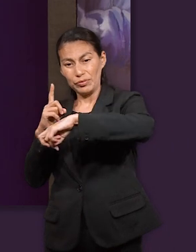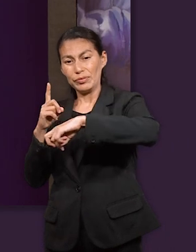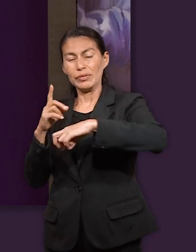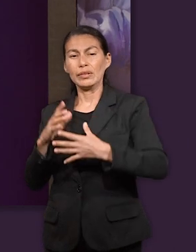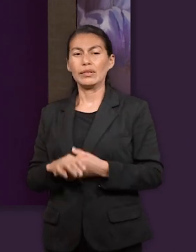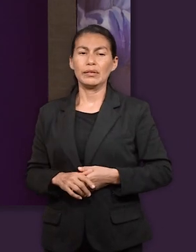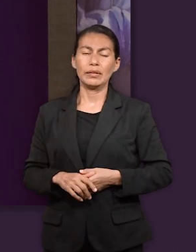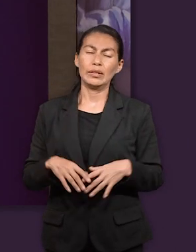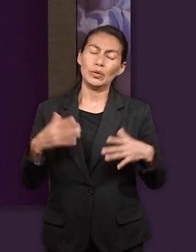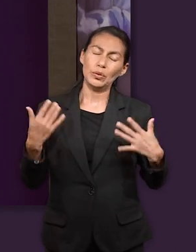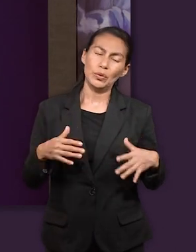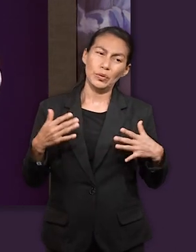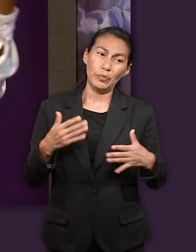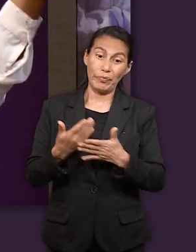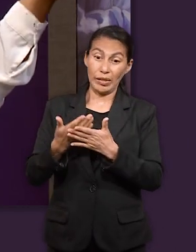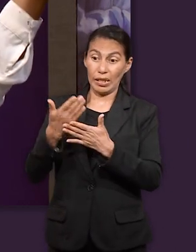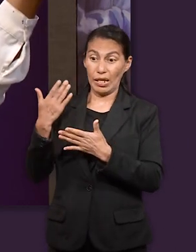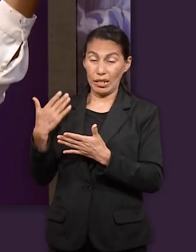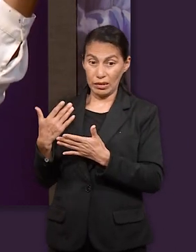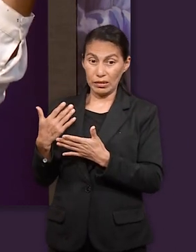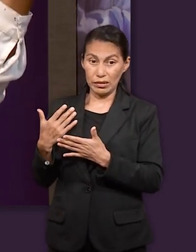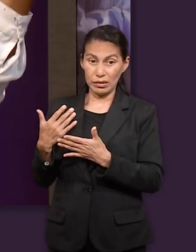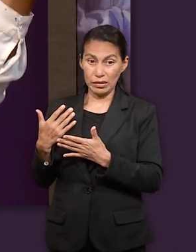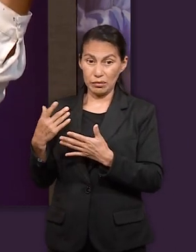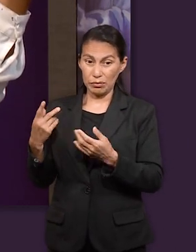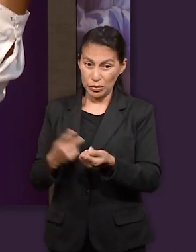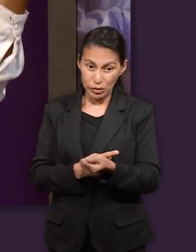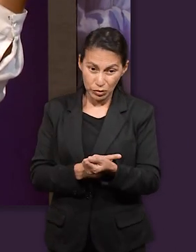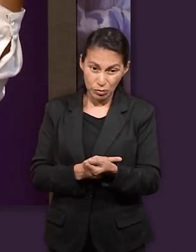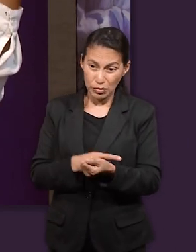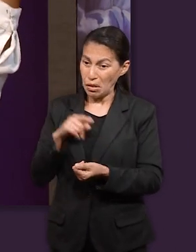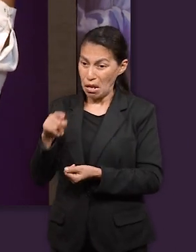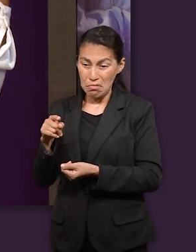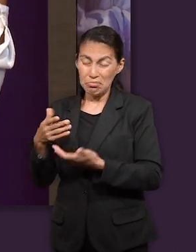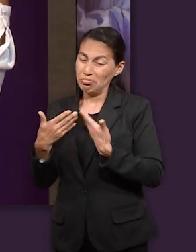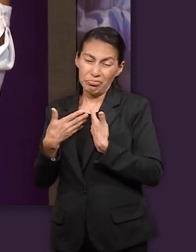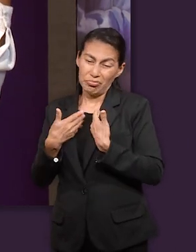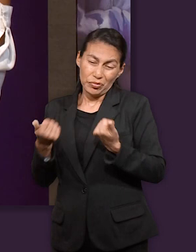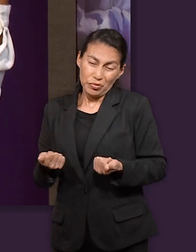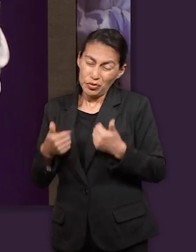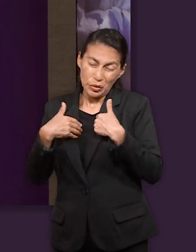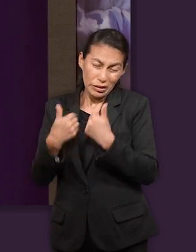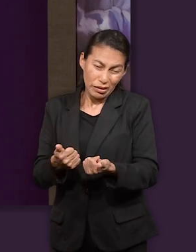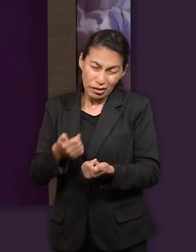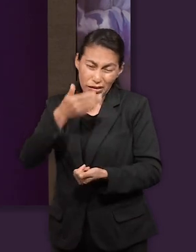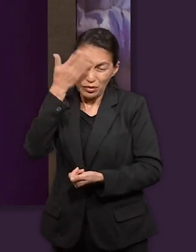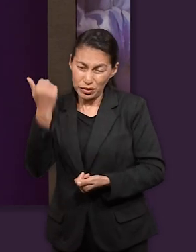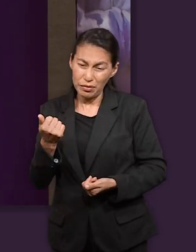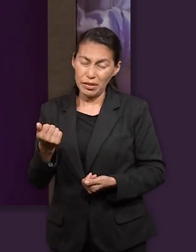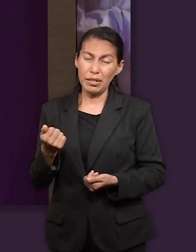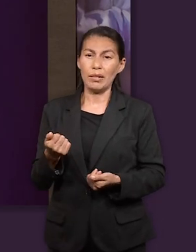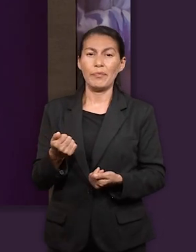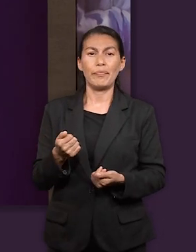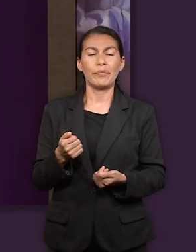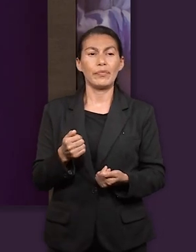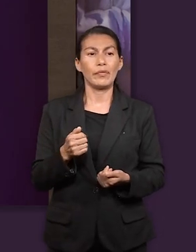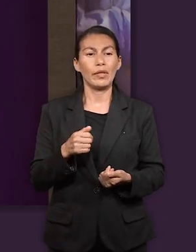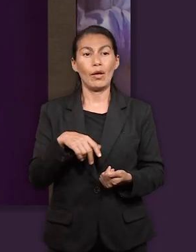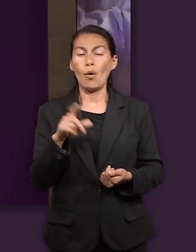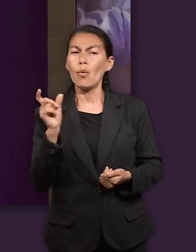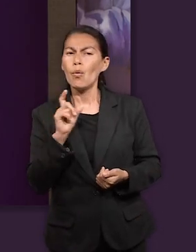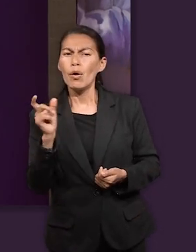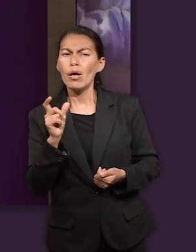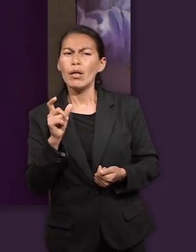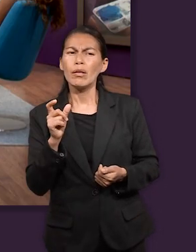algo que en el pasado había sucedido y que tal vez en ese momento no lo comprendía porque ya a la altura de cuando